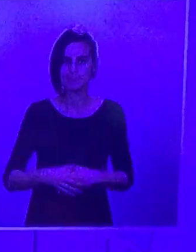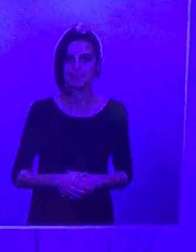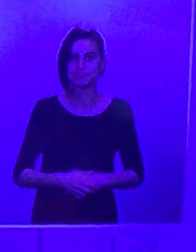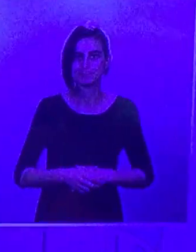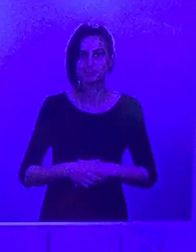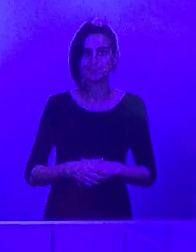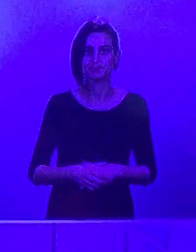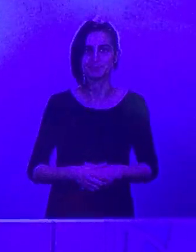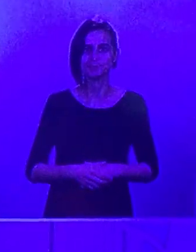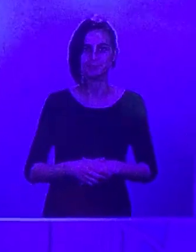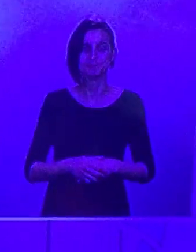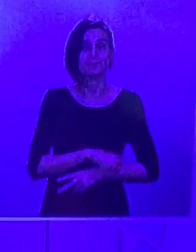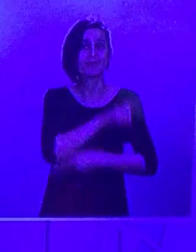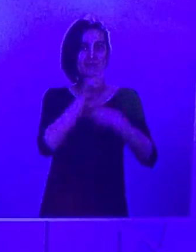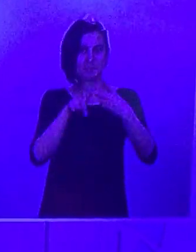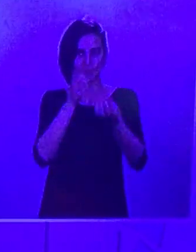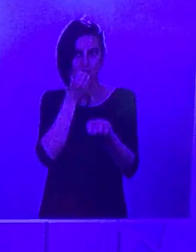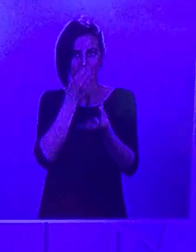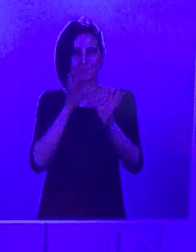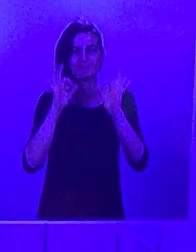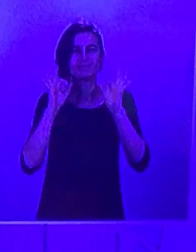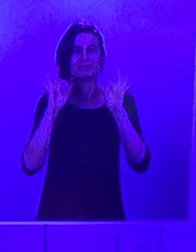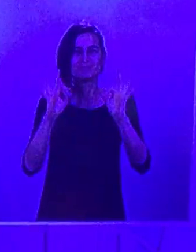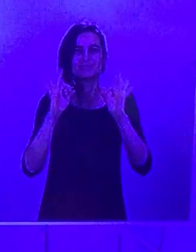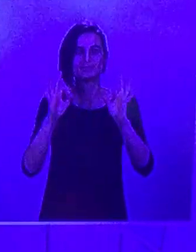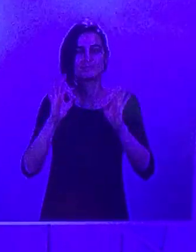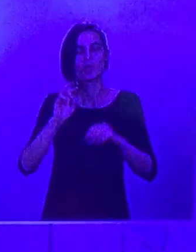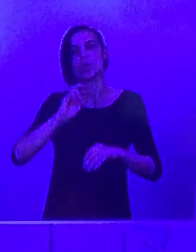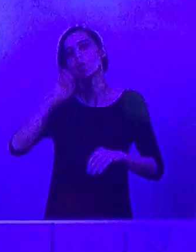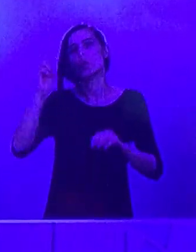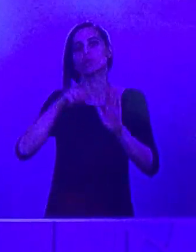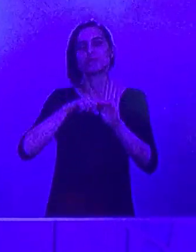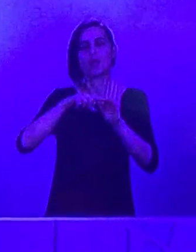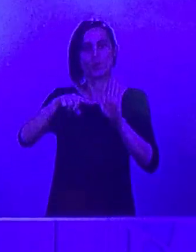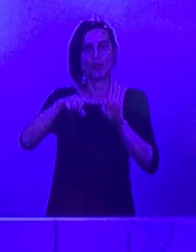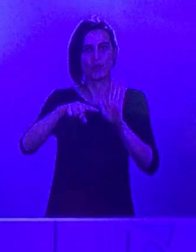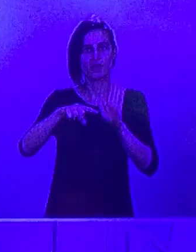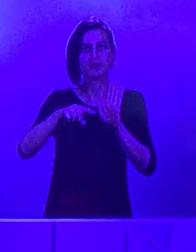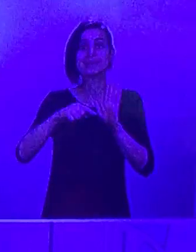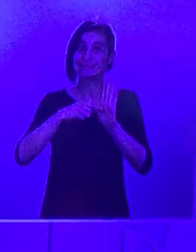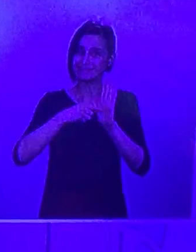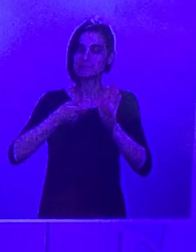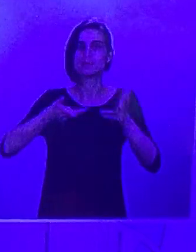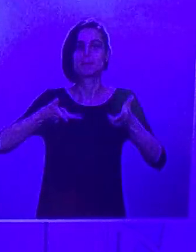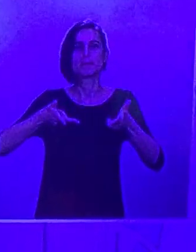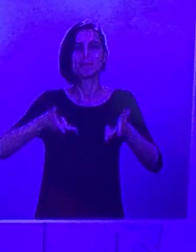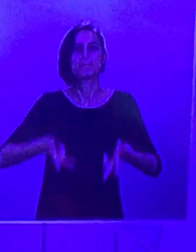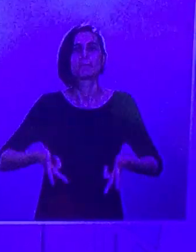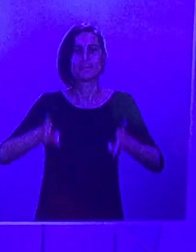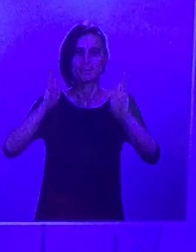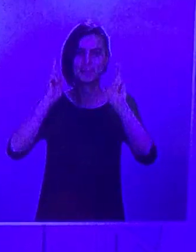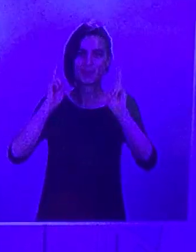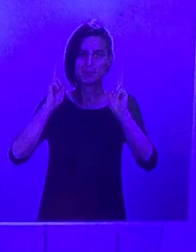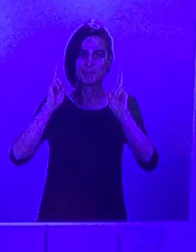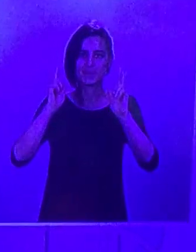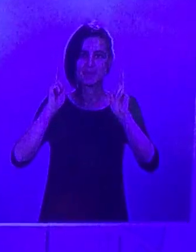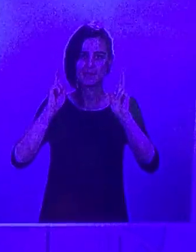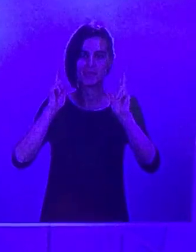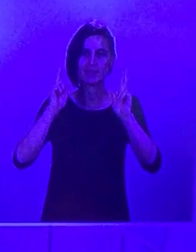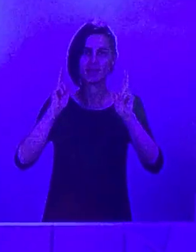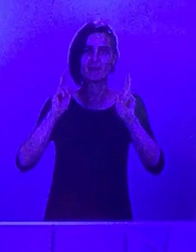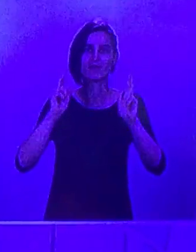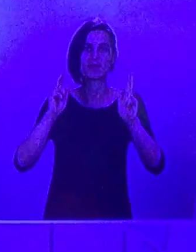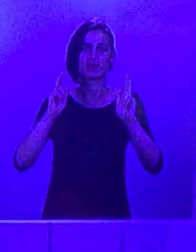que hace referencia a otra orden por la que se permite la realización de actividades no